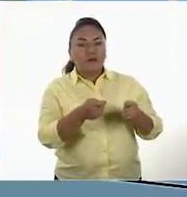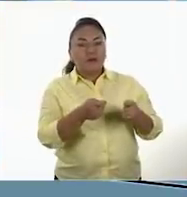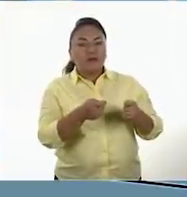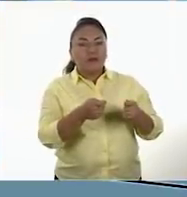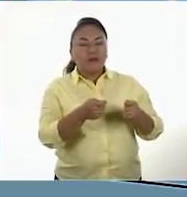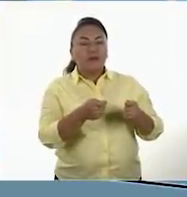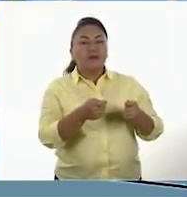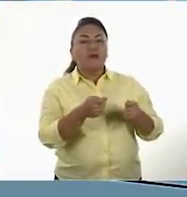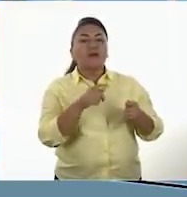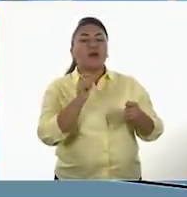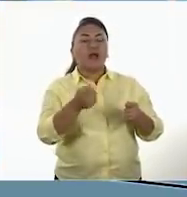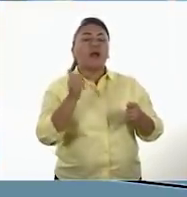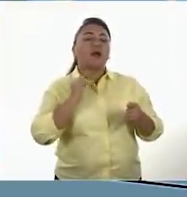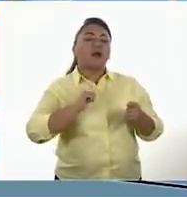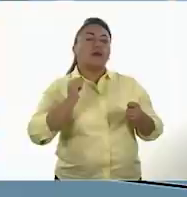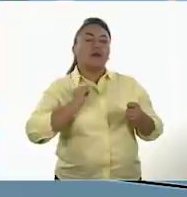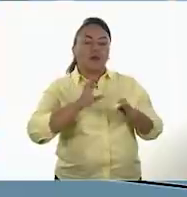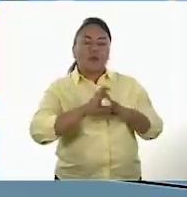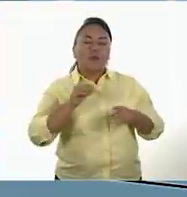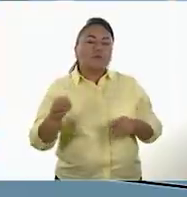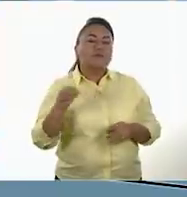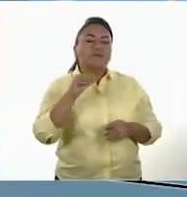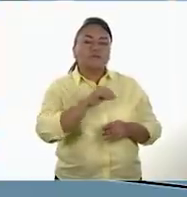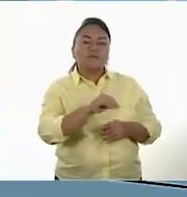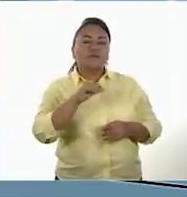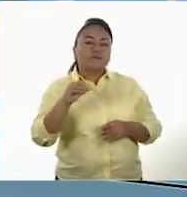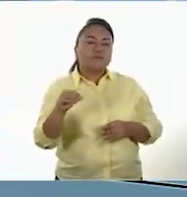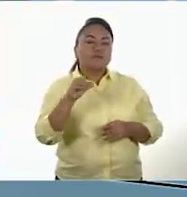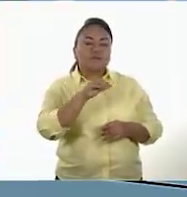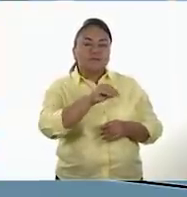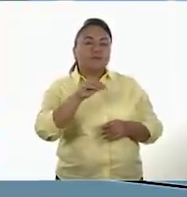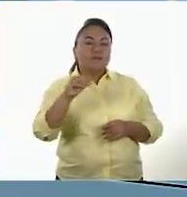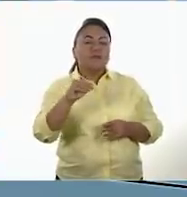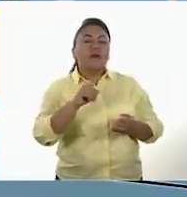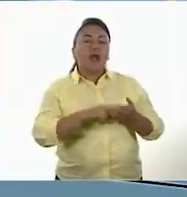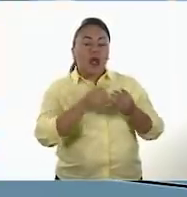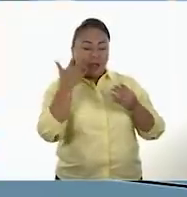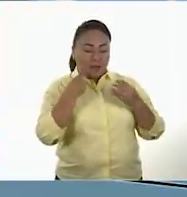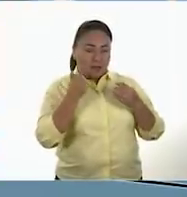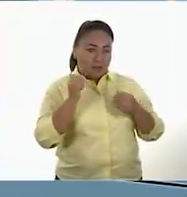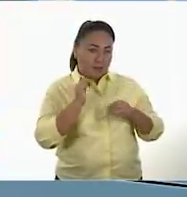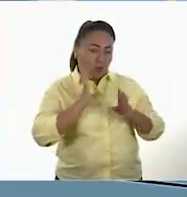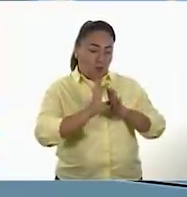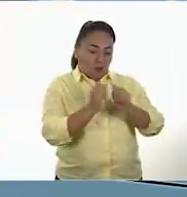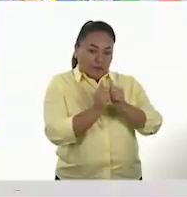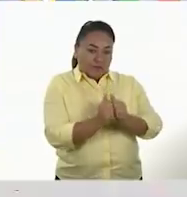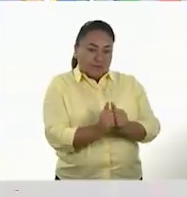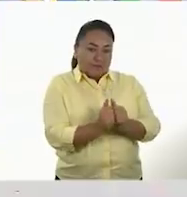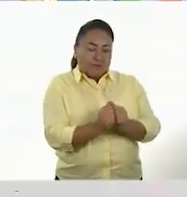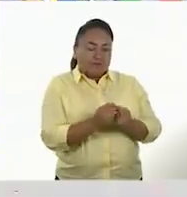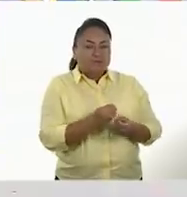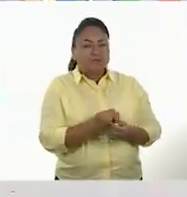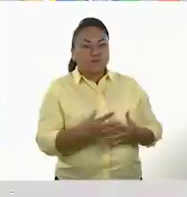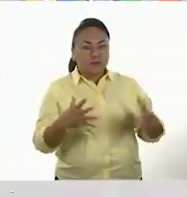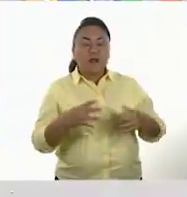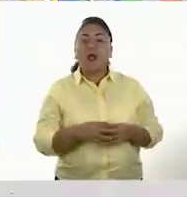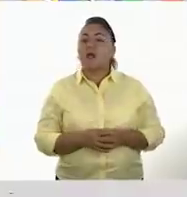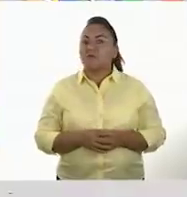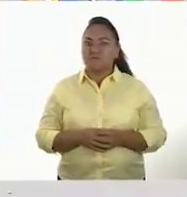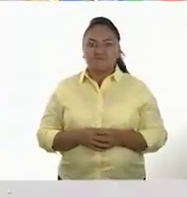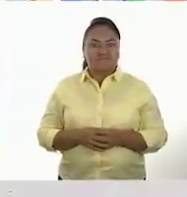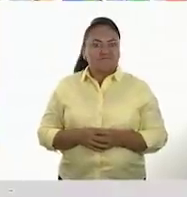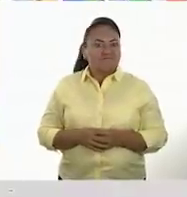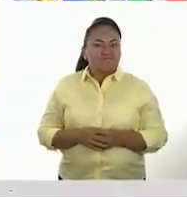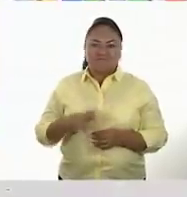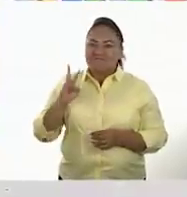en grupos nómadas en la antigüedad, a dar el paso a los grupos sedentarios en la actualidad? No tenía ni la